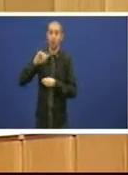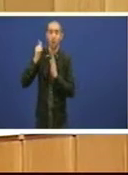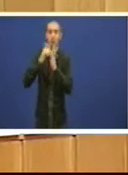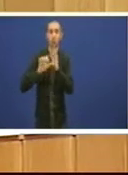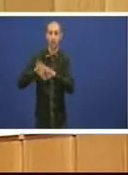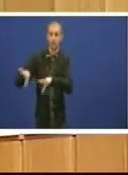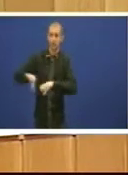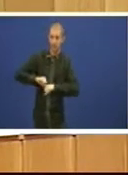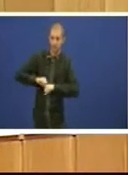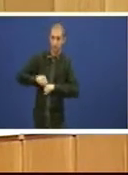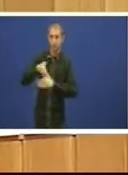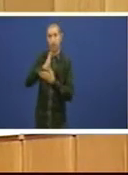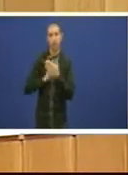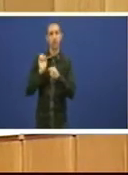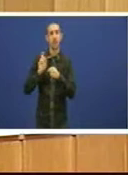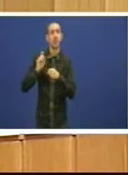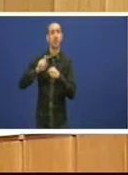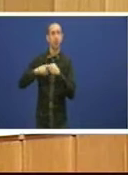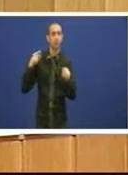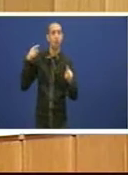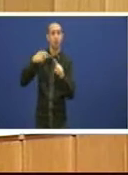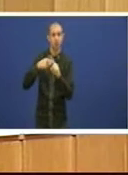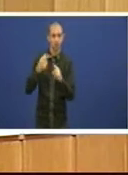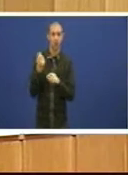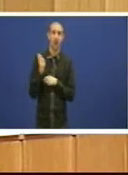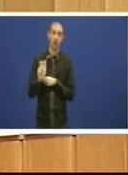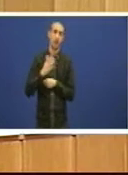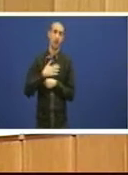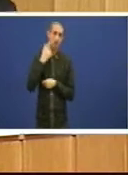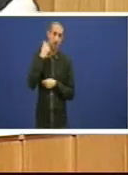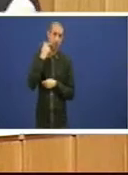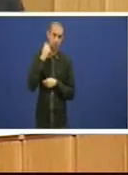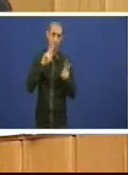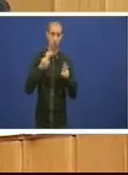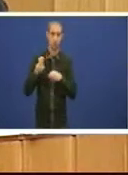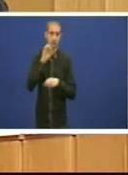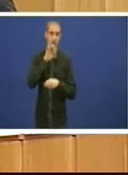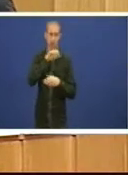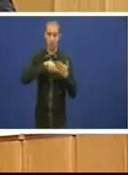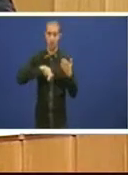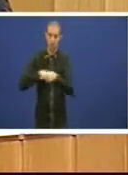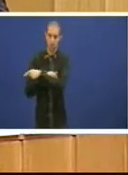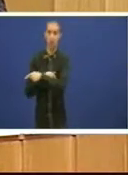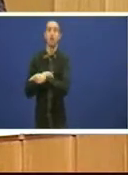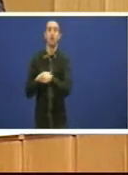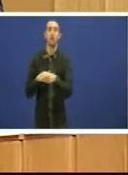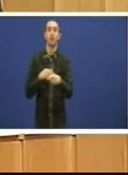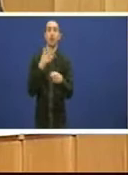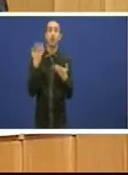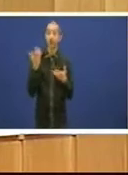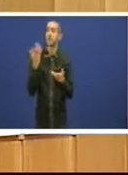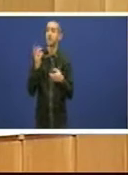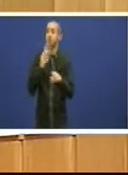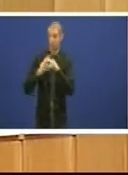dunha participación mayoritaria no capital dese banco así sí que se garantiría a obra social así sí que se